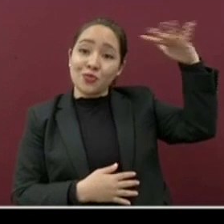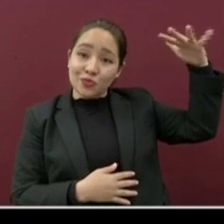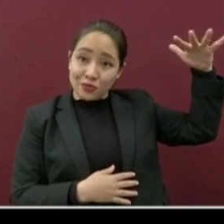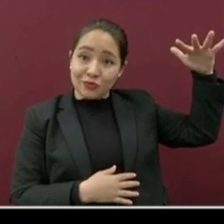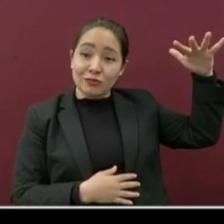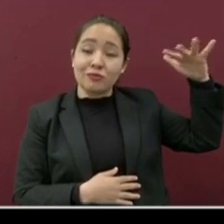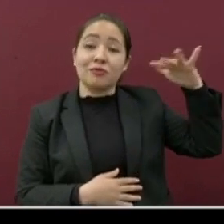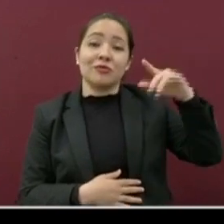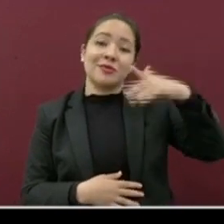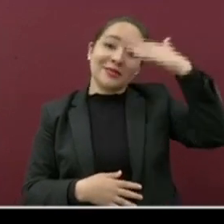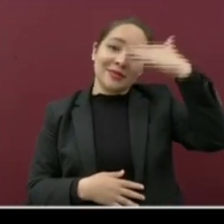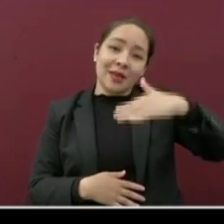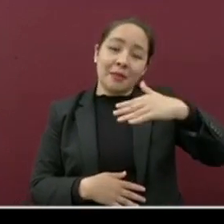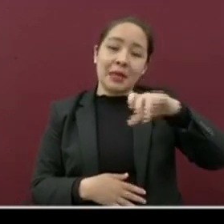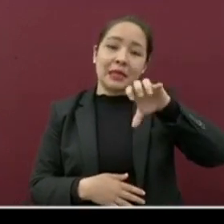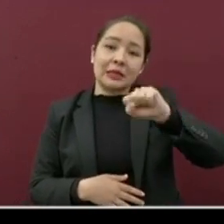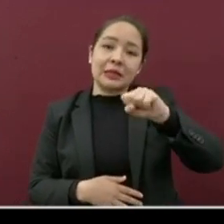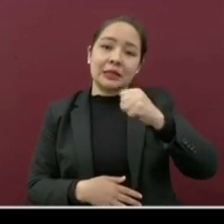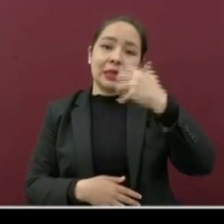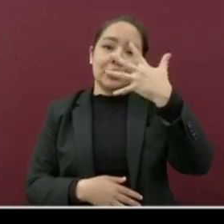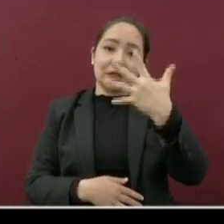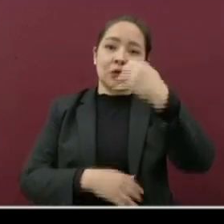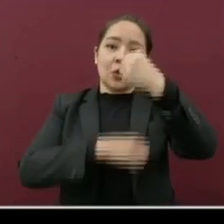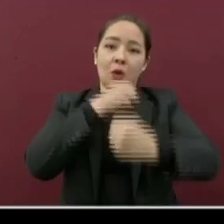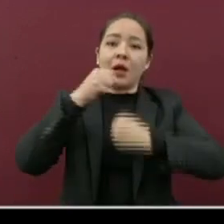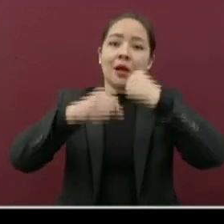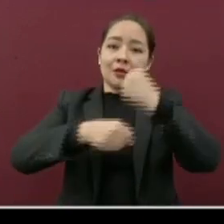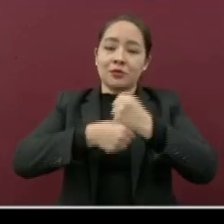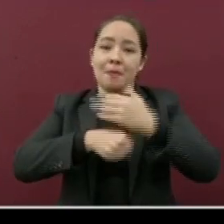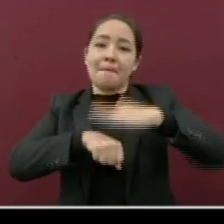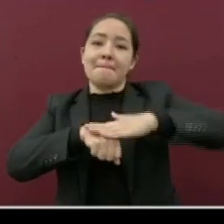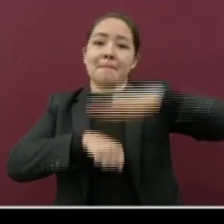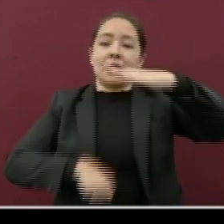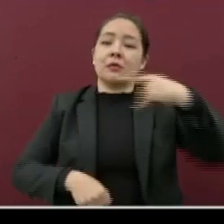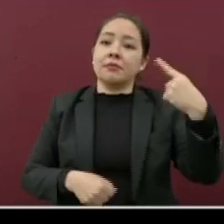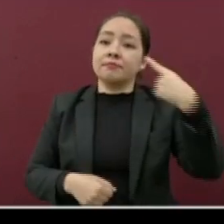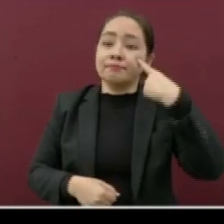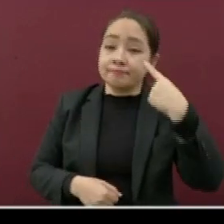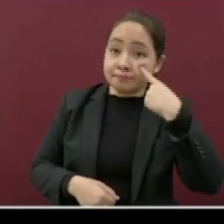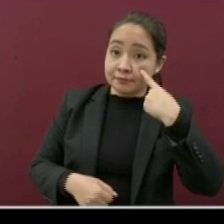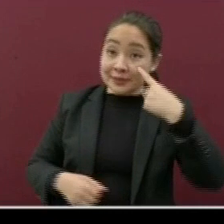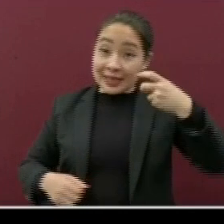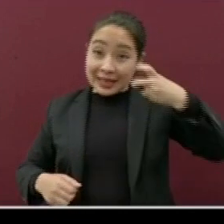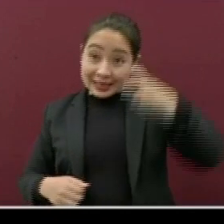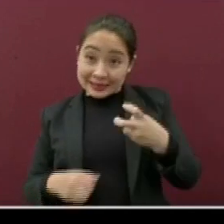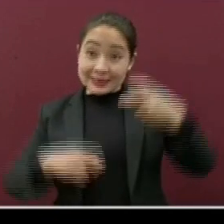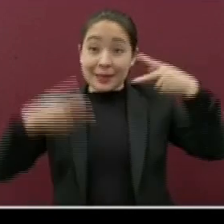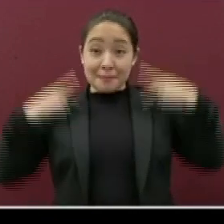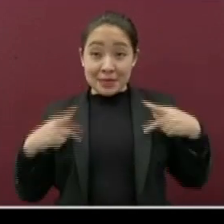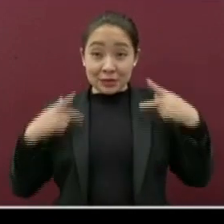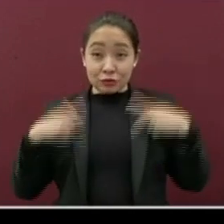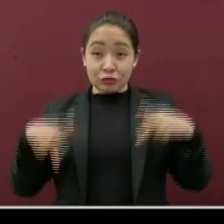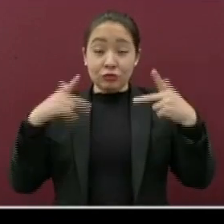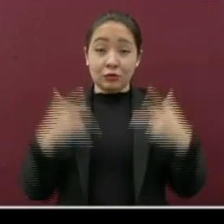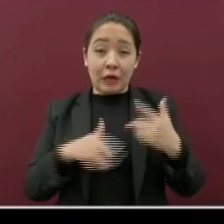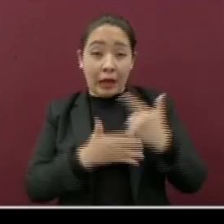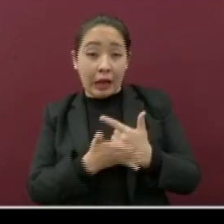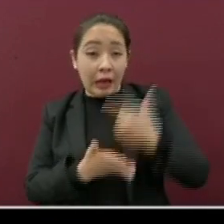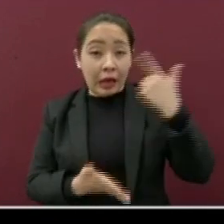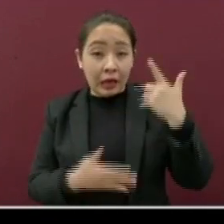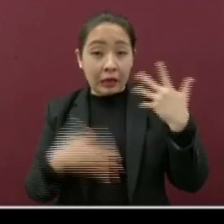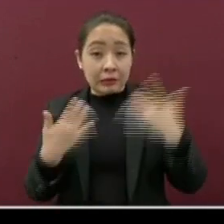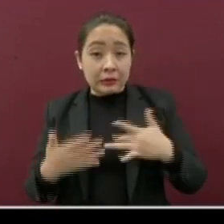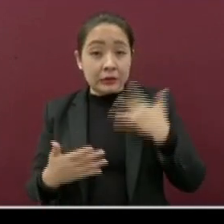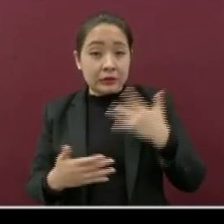todo adultos mayores de 65 años. Y observen, estos pacientes con cuadros graves presentaron la